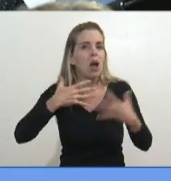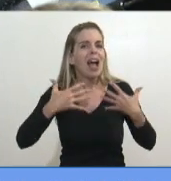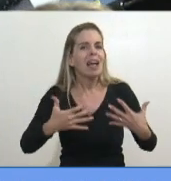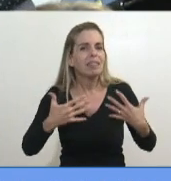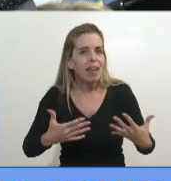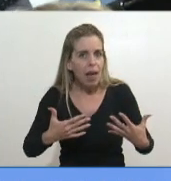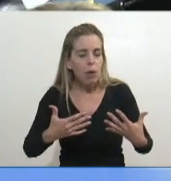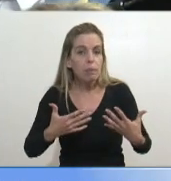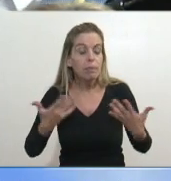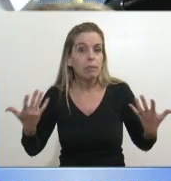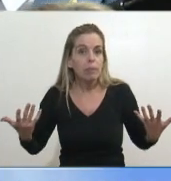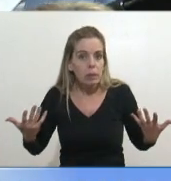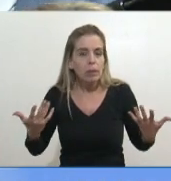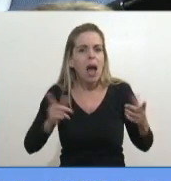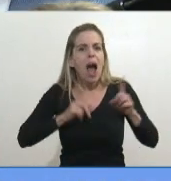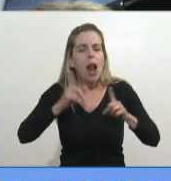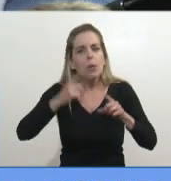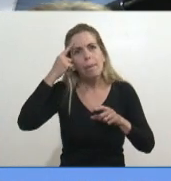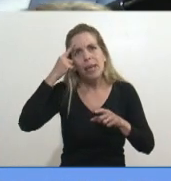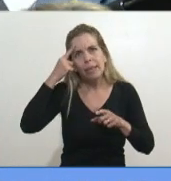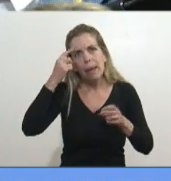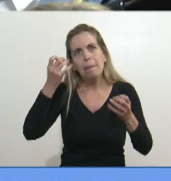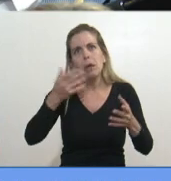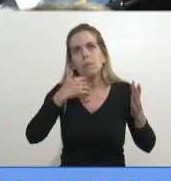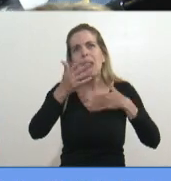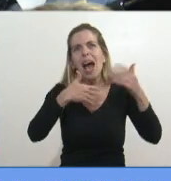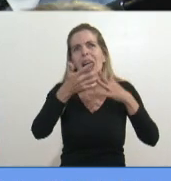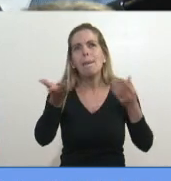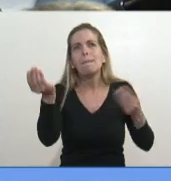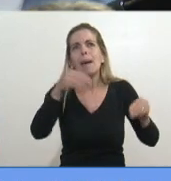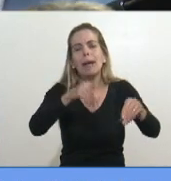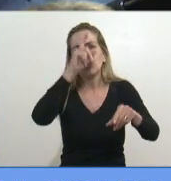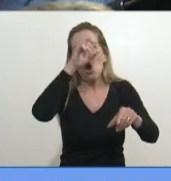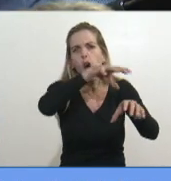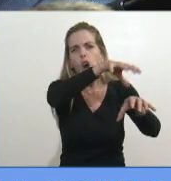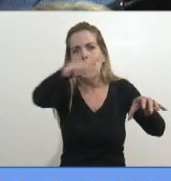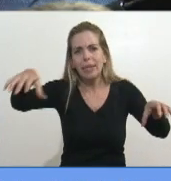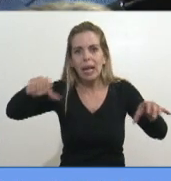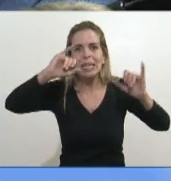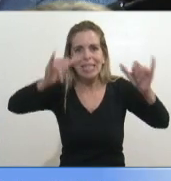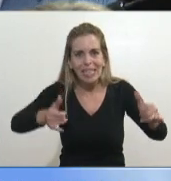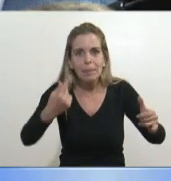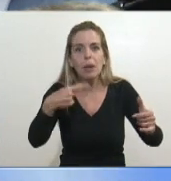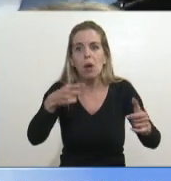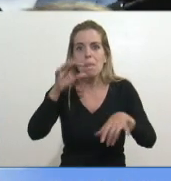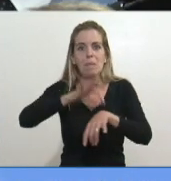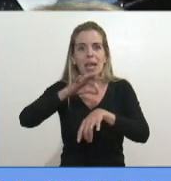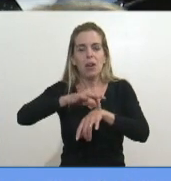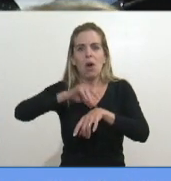Y hay gente que dice, bueno, ¿por qué no agregan más hospitales? Pueden hacer un hospital nuevo, pero ¿de dónde sacamos la gente? ¿De dónde sacamos los médicos?